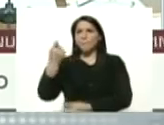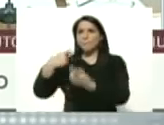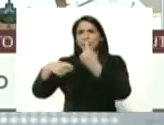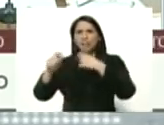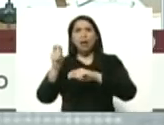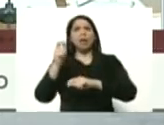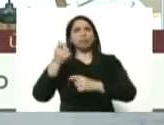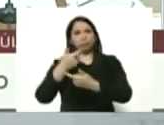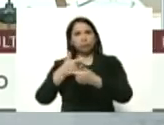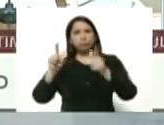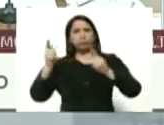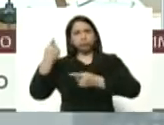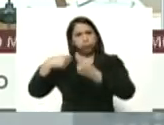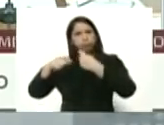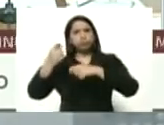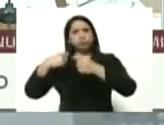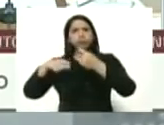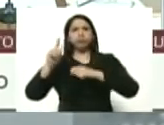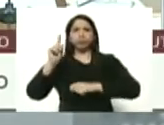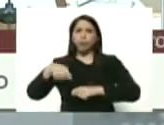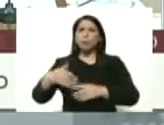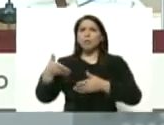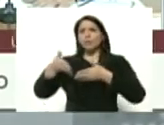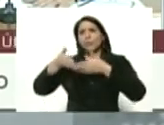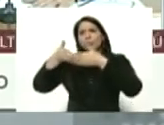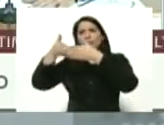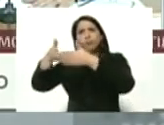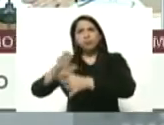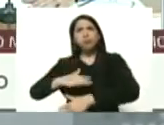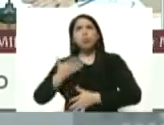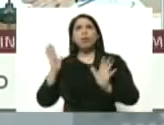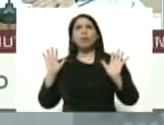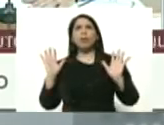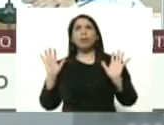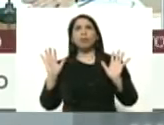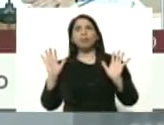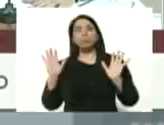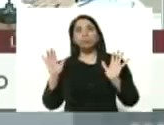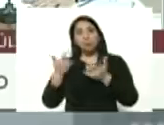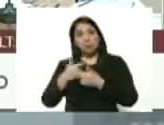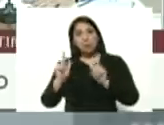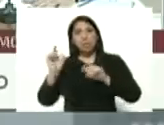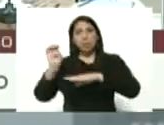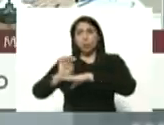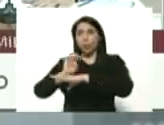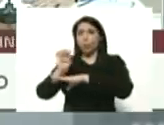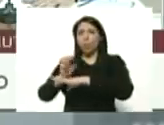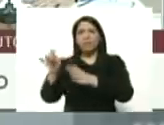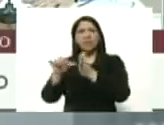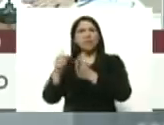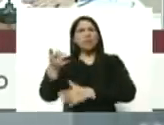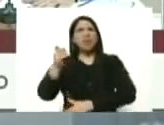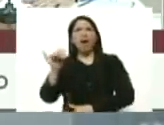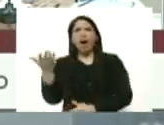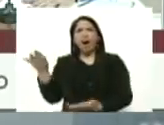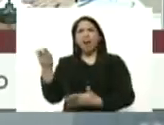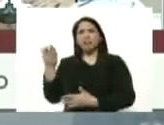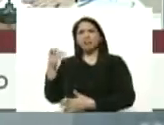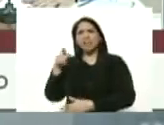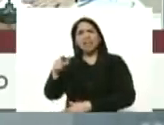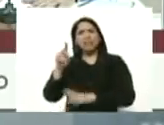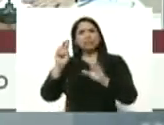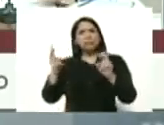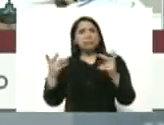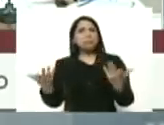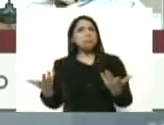libertad de comercio la libertad de navegación la libertad económica donde están esos conceptos